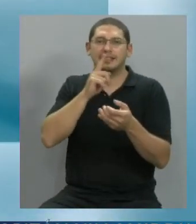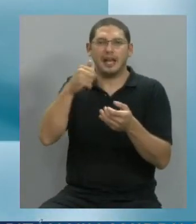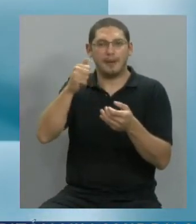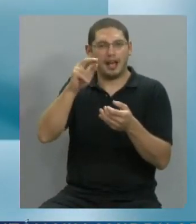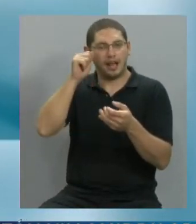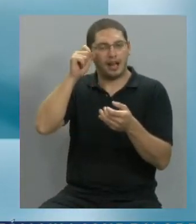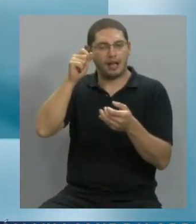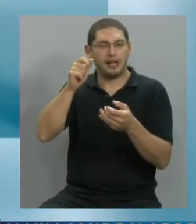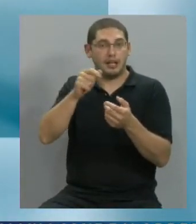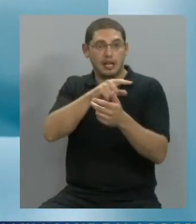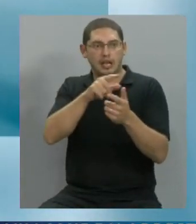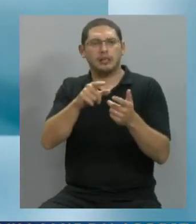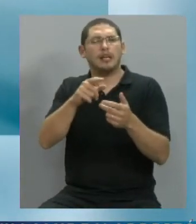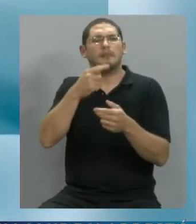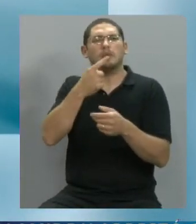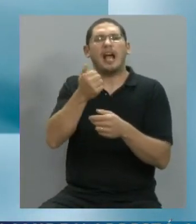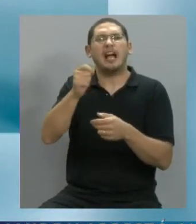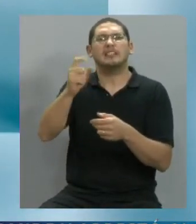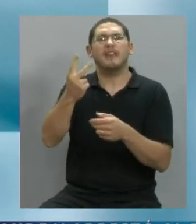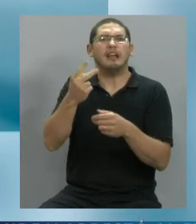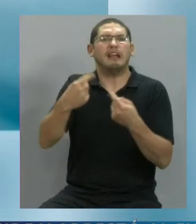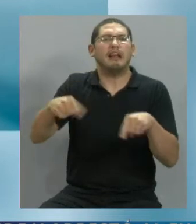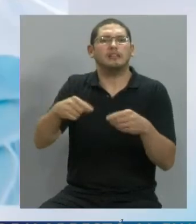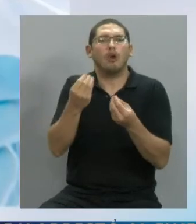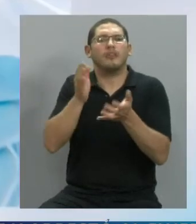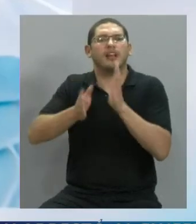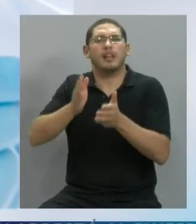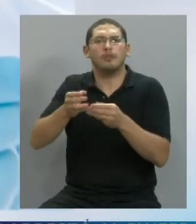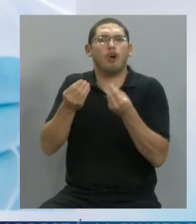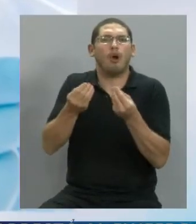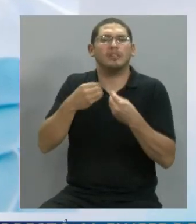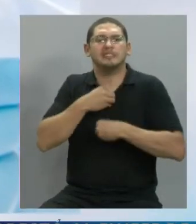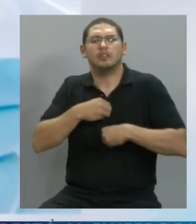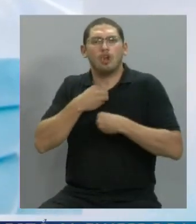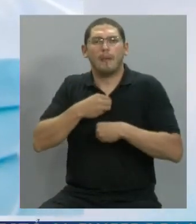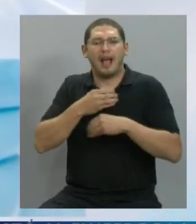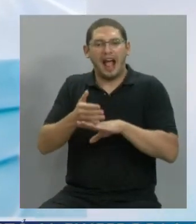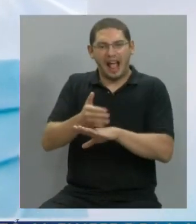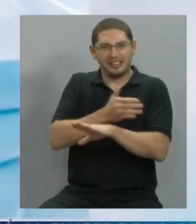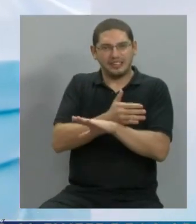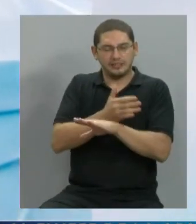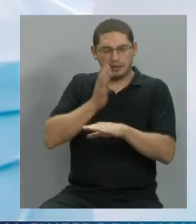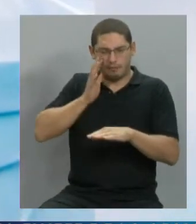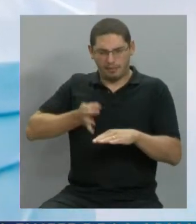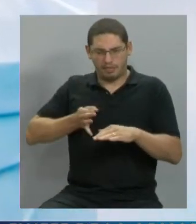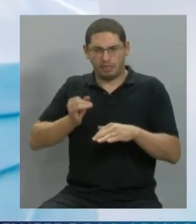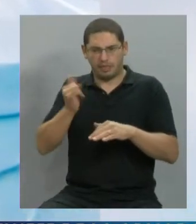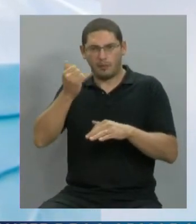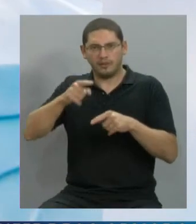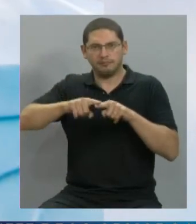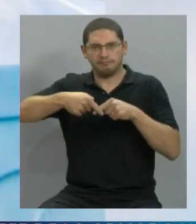trata un accidente cerebrovascular? ¿Cómo se debe tratar? ¿Cuáles son los síntomas previos? Porque, a parecer,